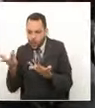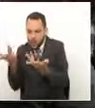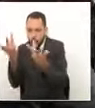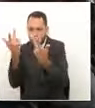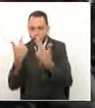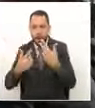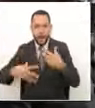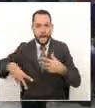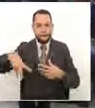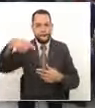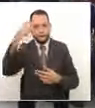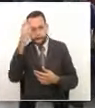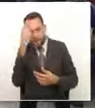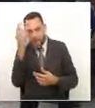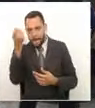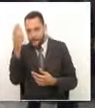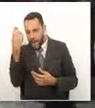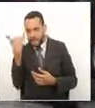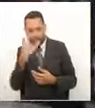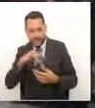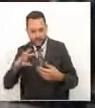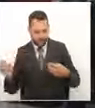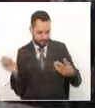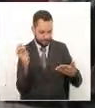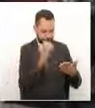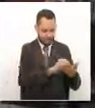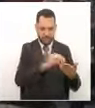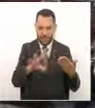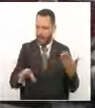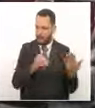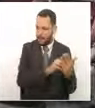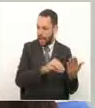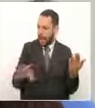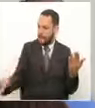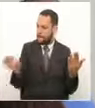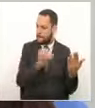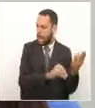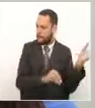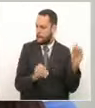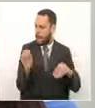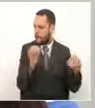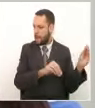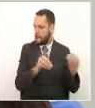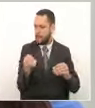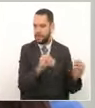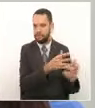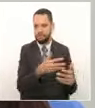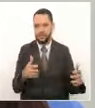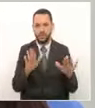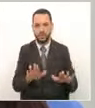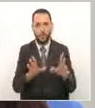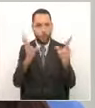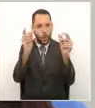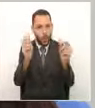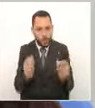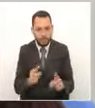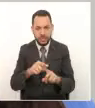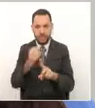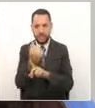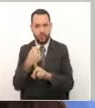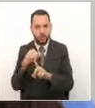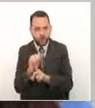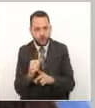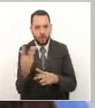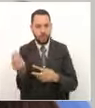departamento, asistieron de todos los sectores económicos, sociales, hicieron un